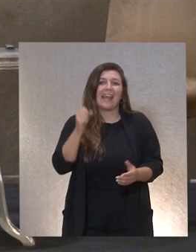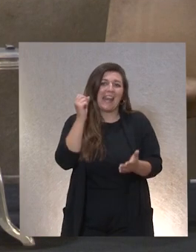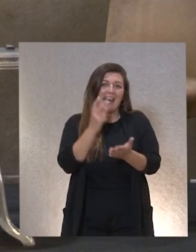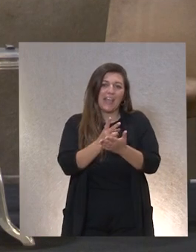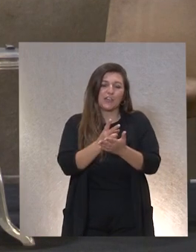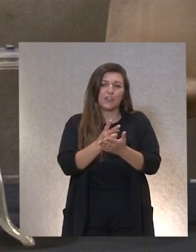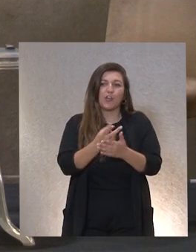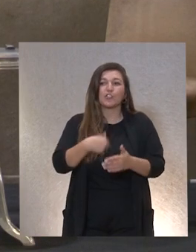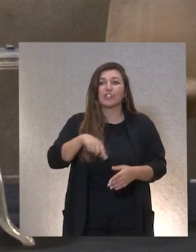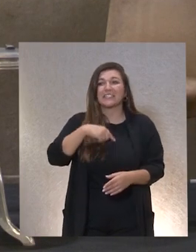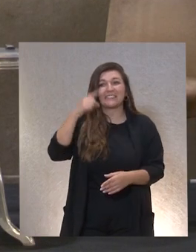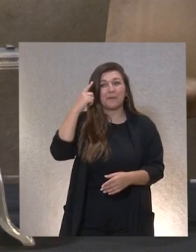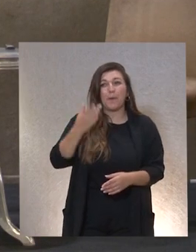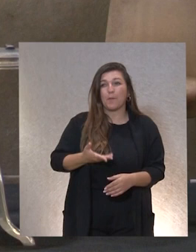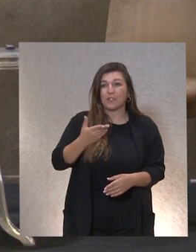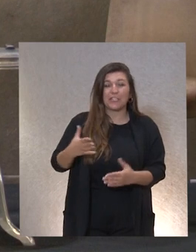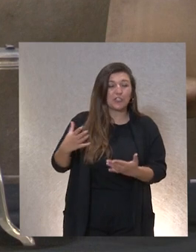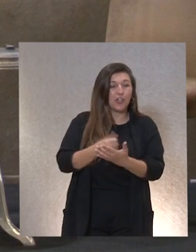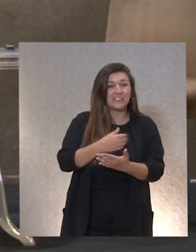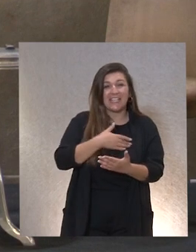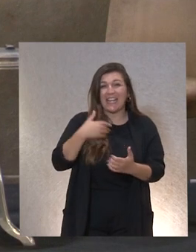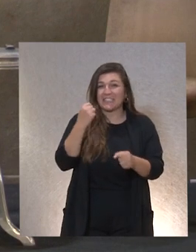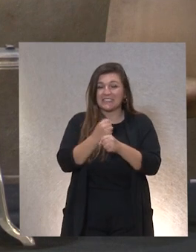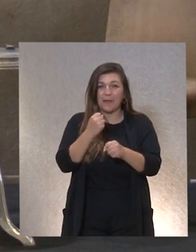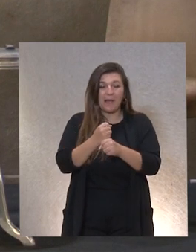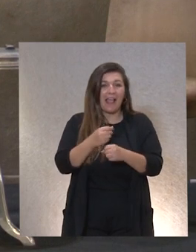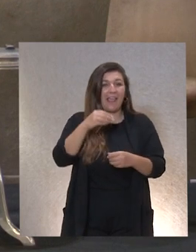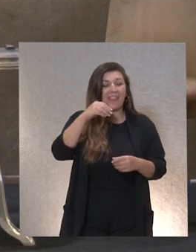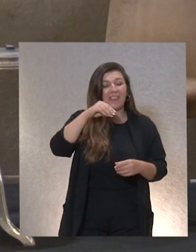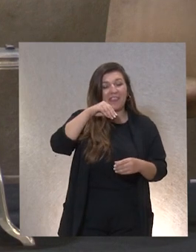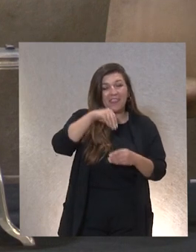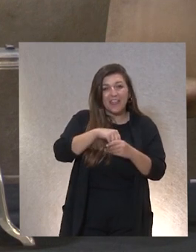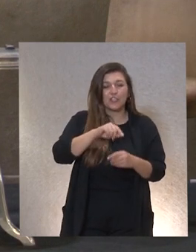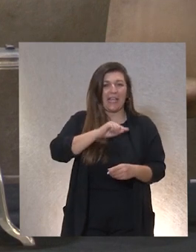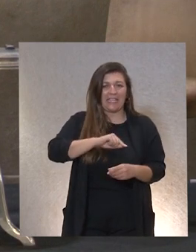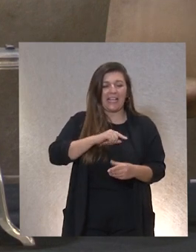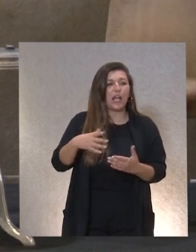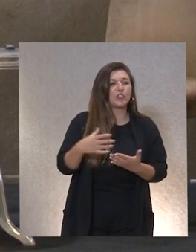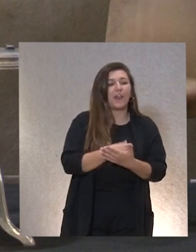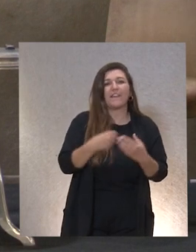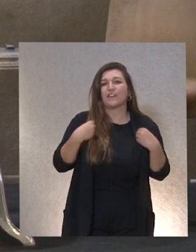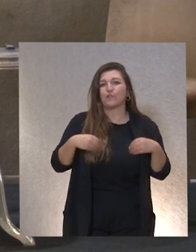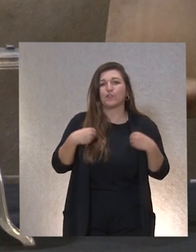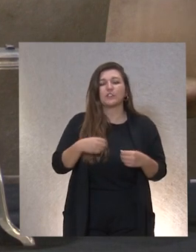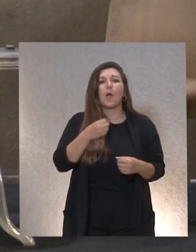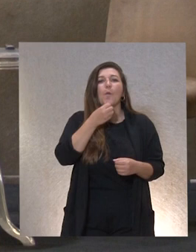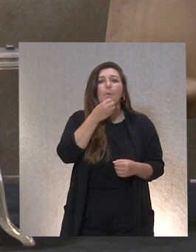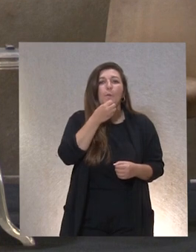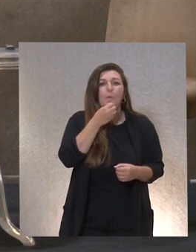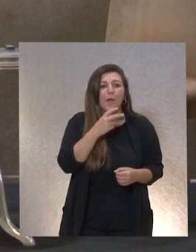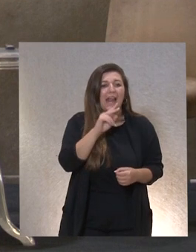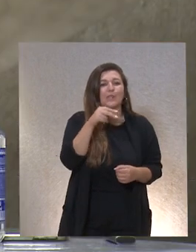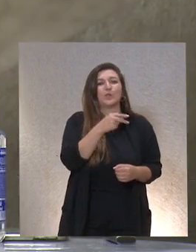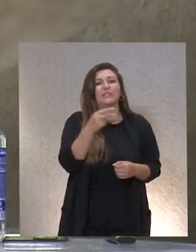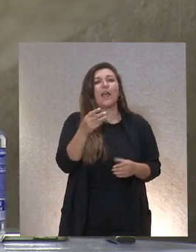sabemos que la ética es importante que todos queremos trabajar con ética que todos disfrutamos con los buenos resultados que los compañeros